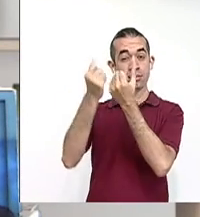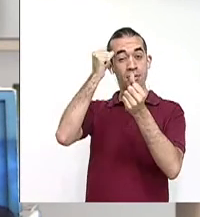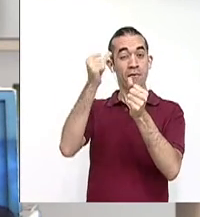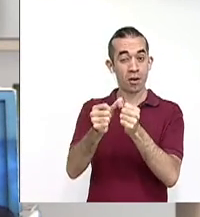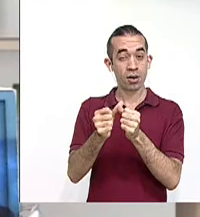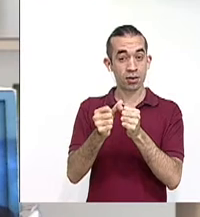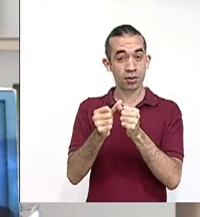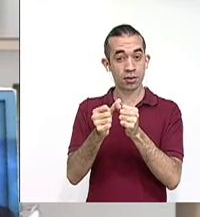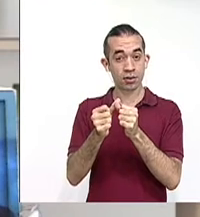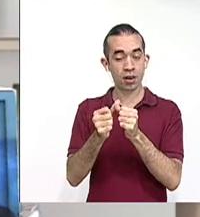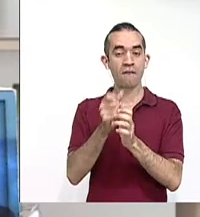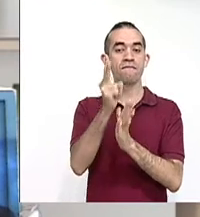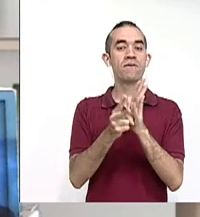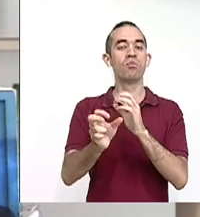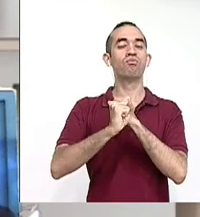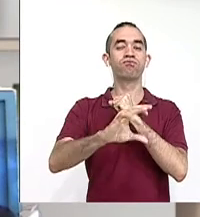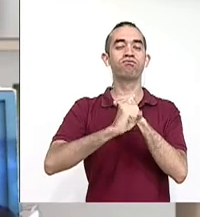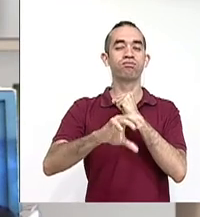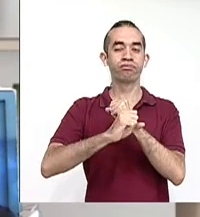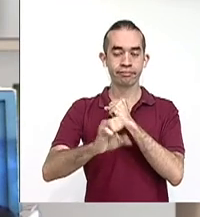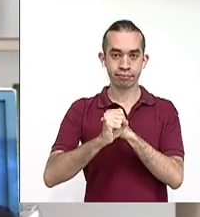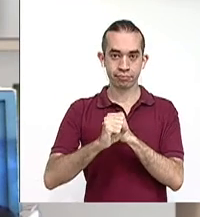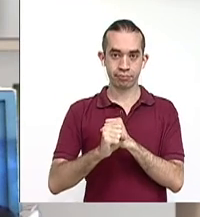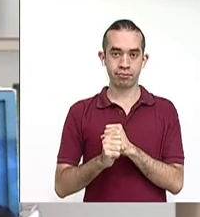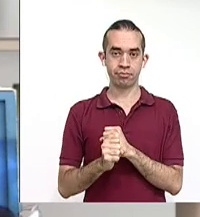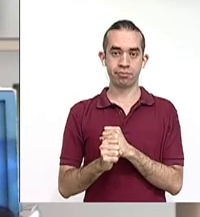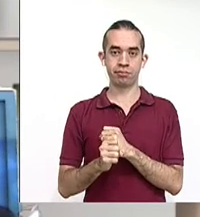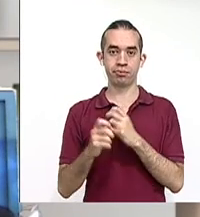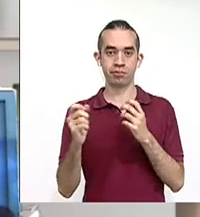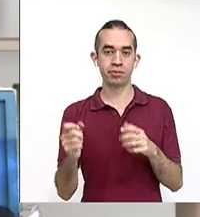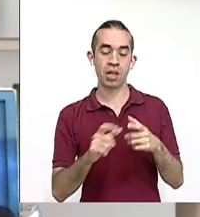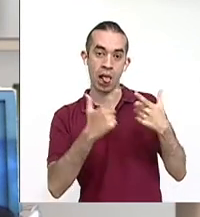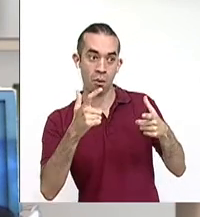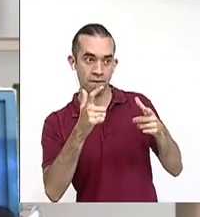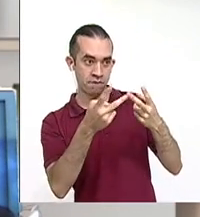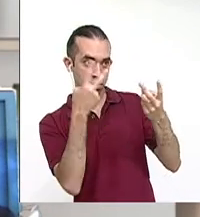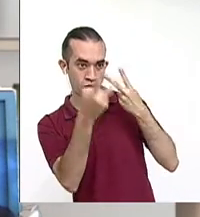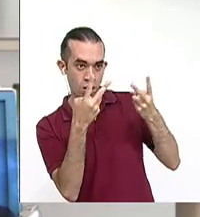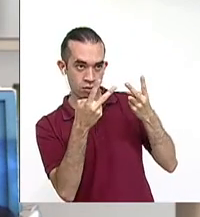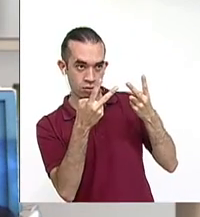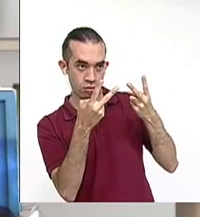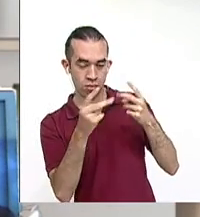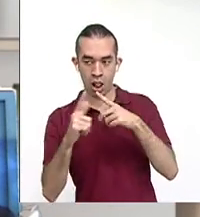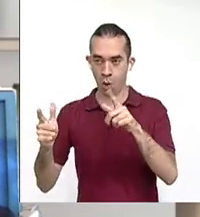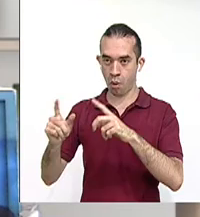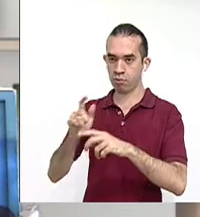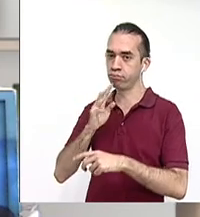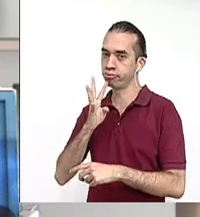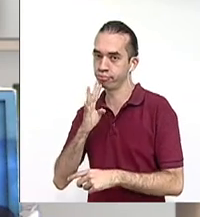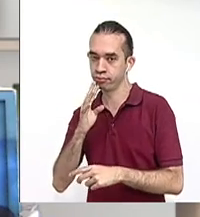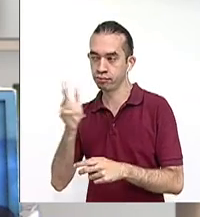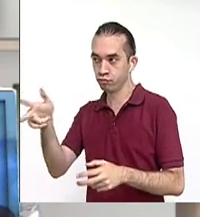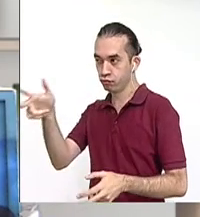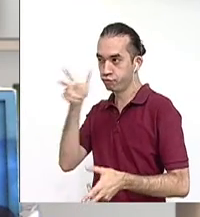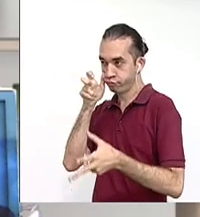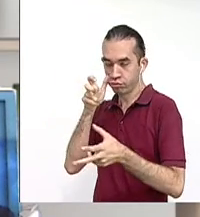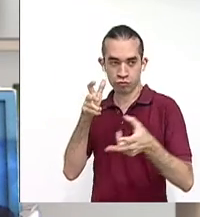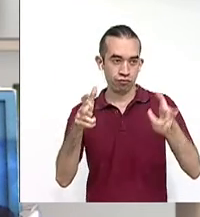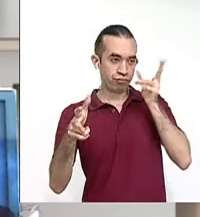los videos publicitarios, aprender a interpretar tanto el lenguaje visual como el lenguaje verbal, ¿recuerdan?